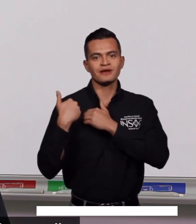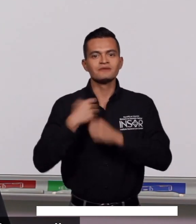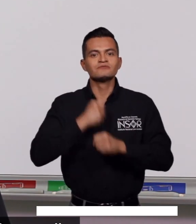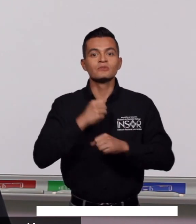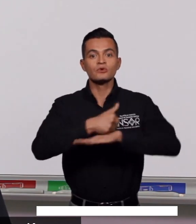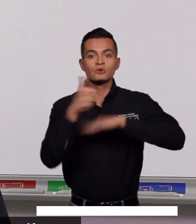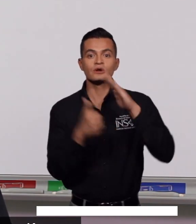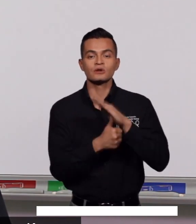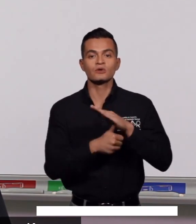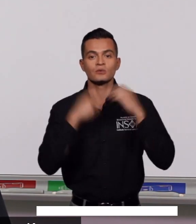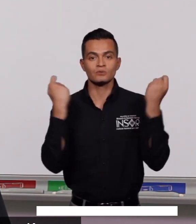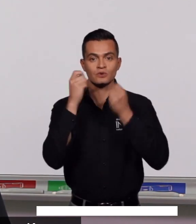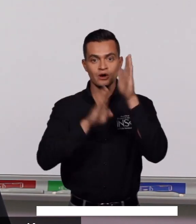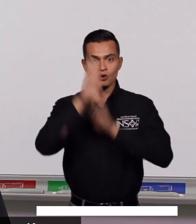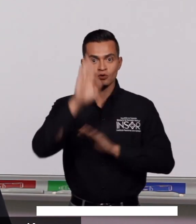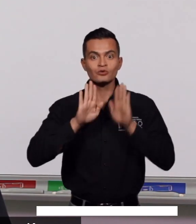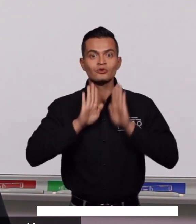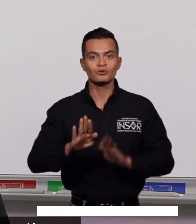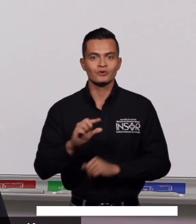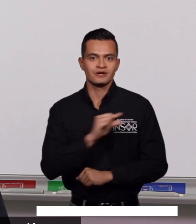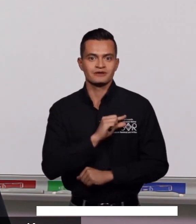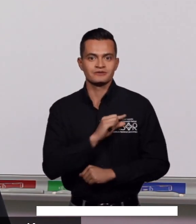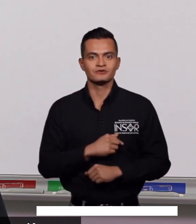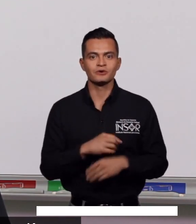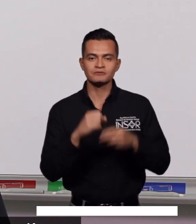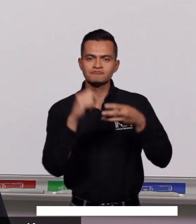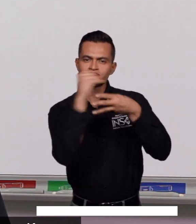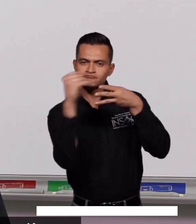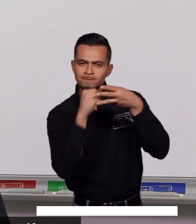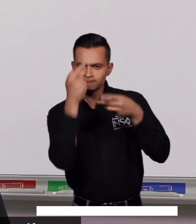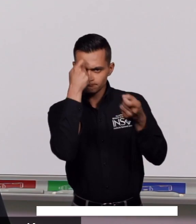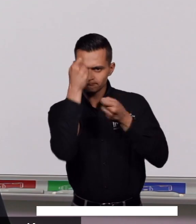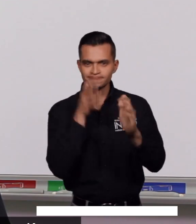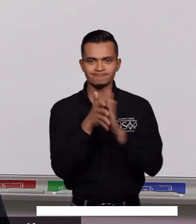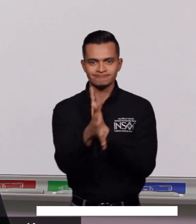desarrollo del INSOR. Hoy les vengo a comentar acerca de nuestras líneas estratégicas.